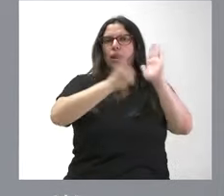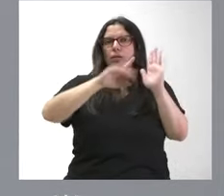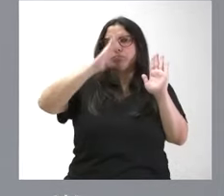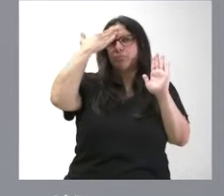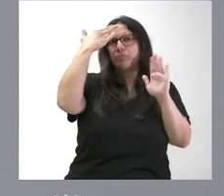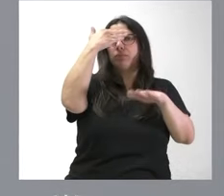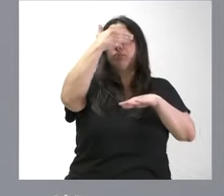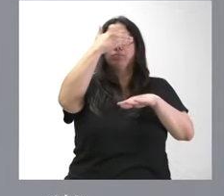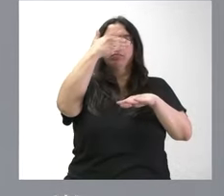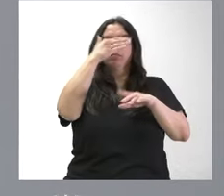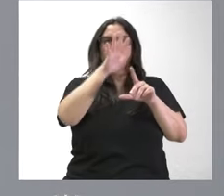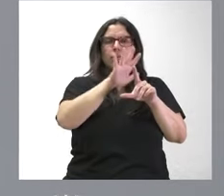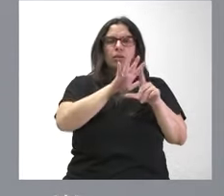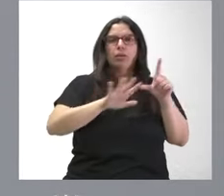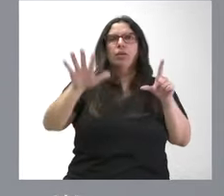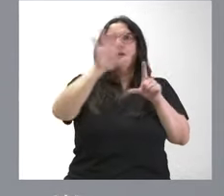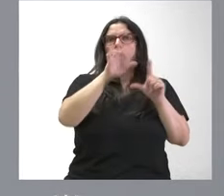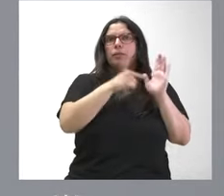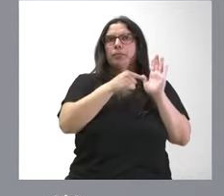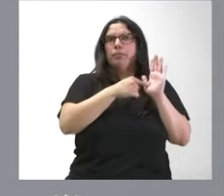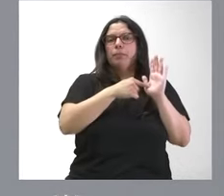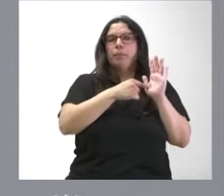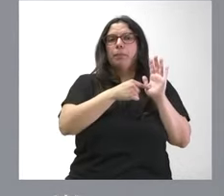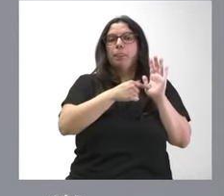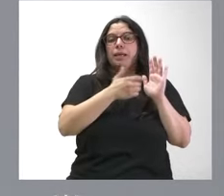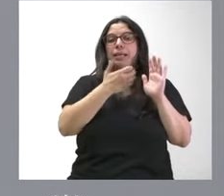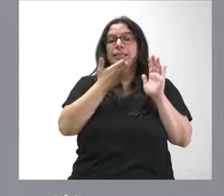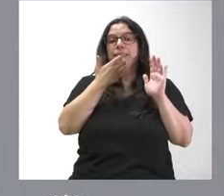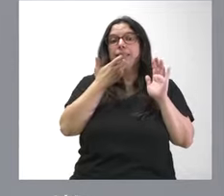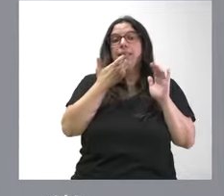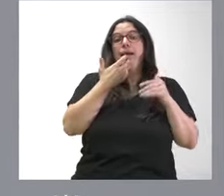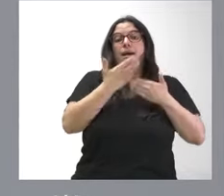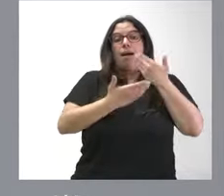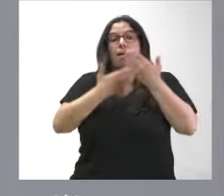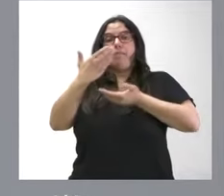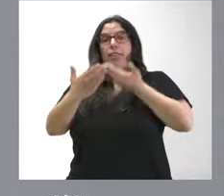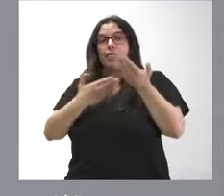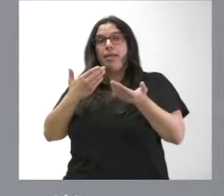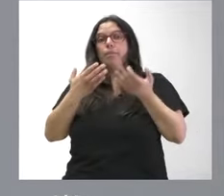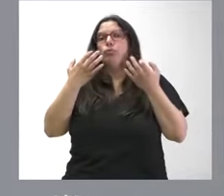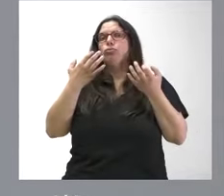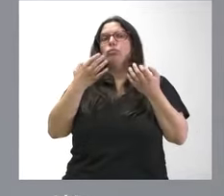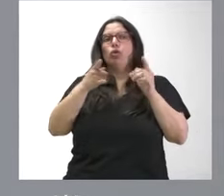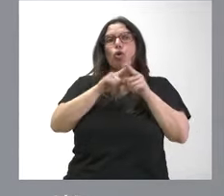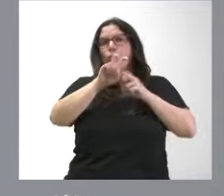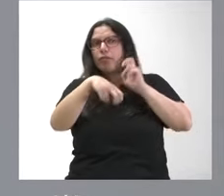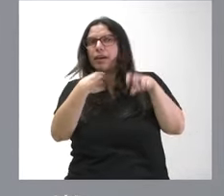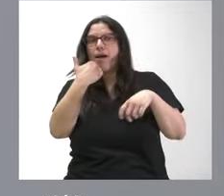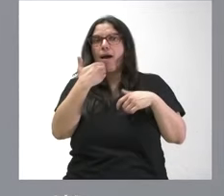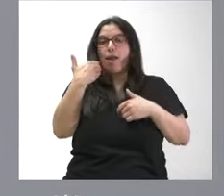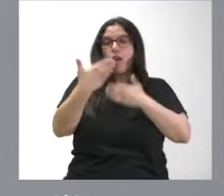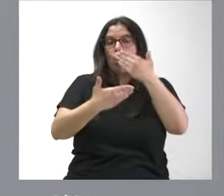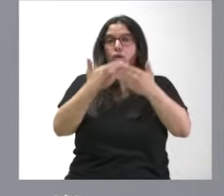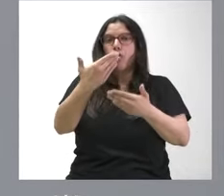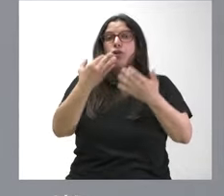de ámbito nacional siempre que hemos avanzado en esta materia lo hemos hecho por la vía del acuerdo y consenso y los